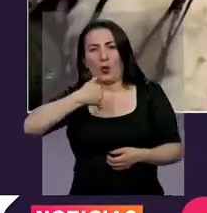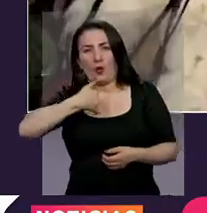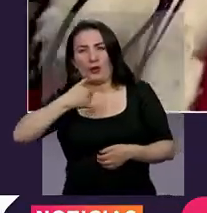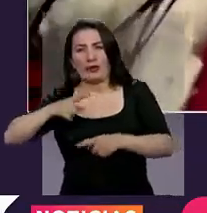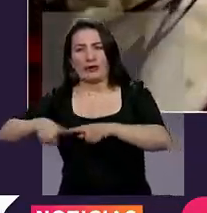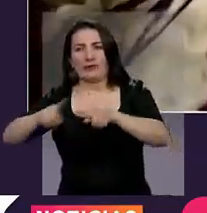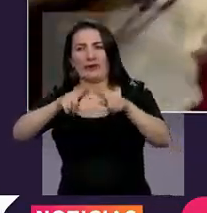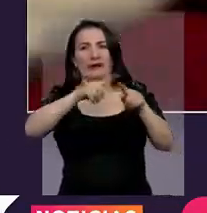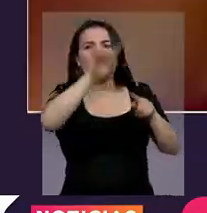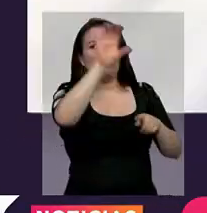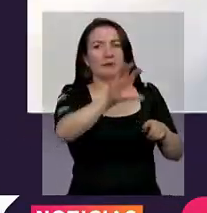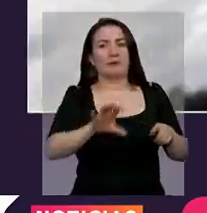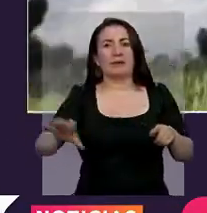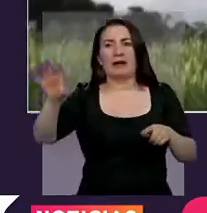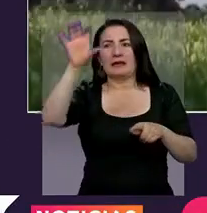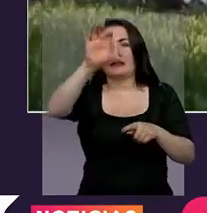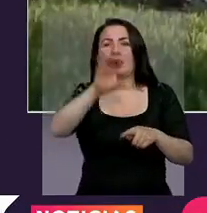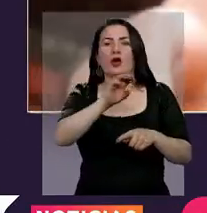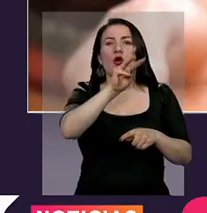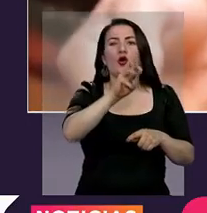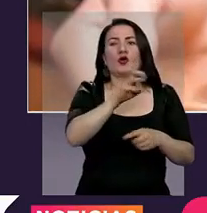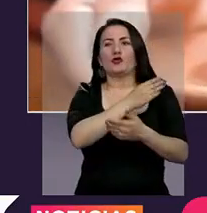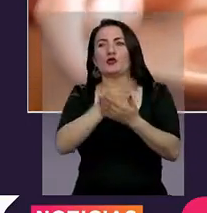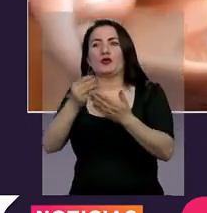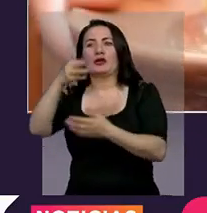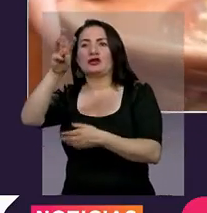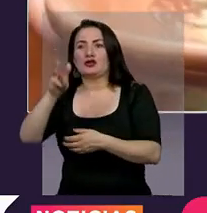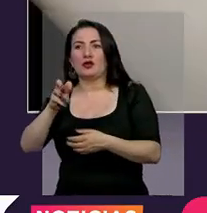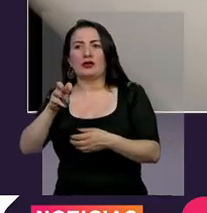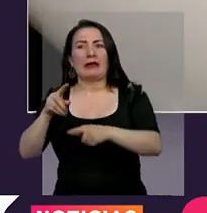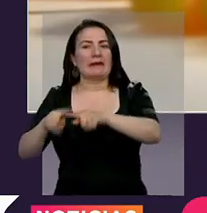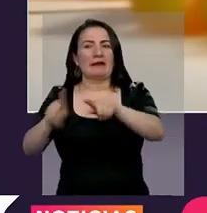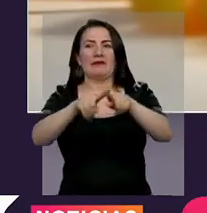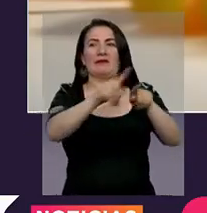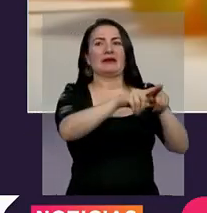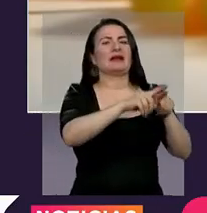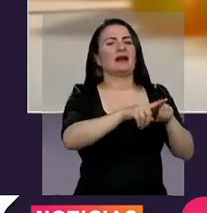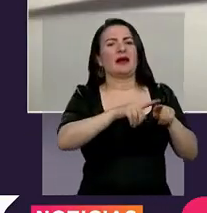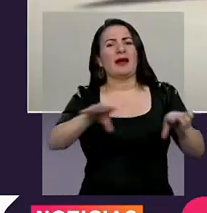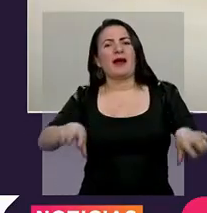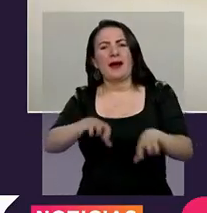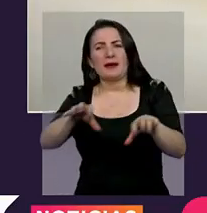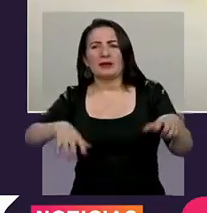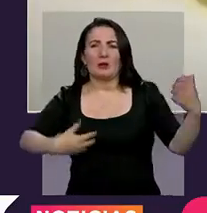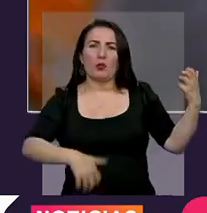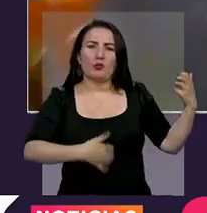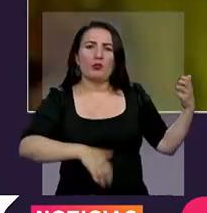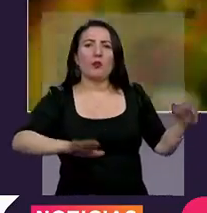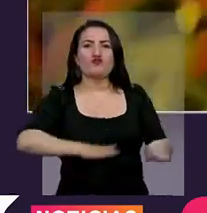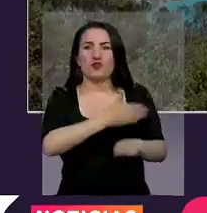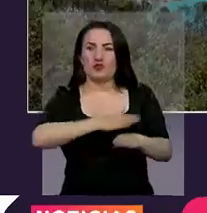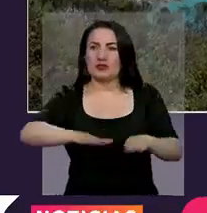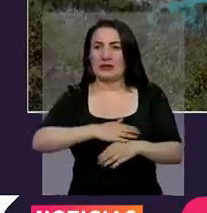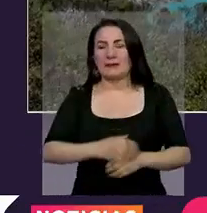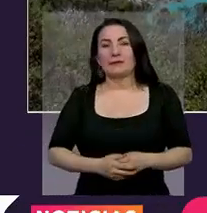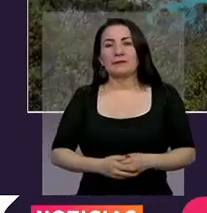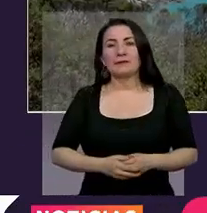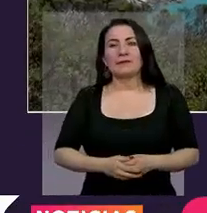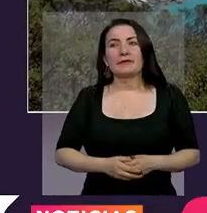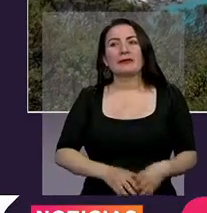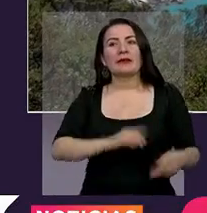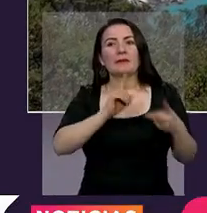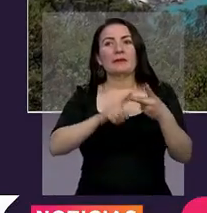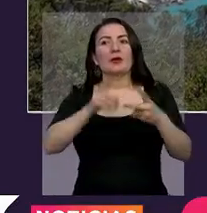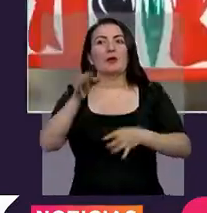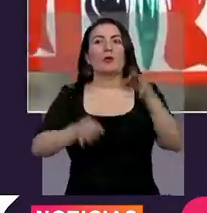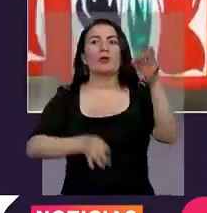países, entre 8 y 18, de diversas partes que van a tocar música. Después también